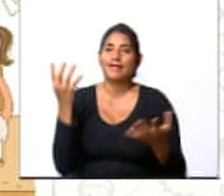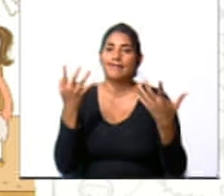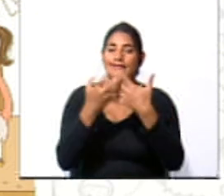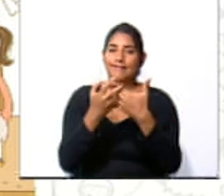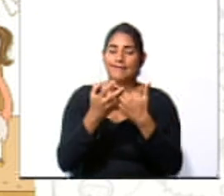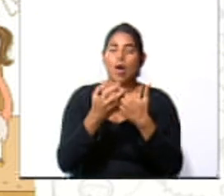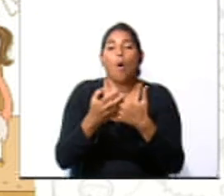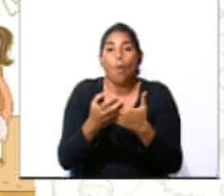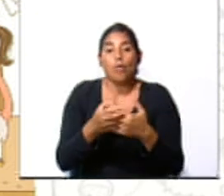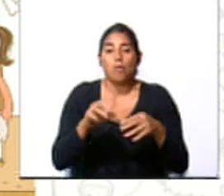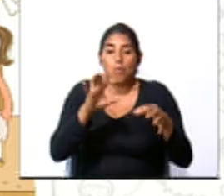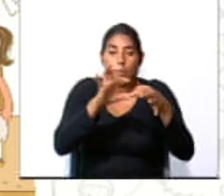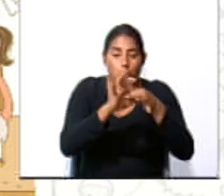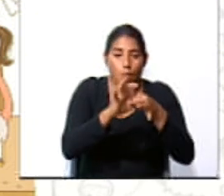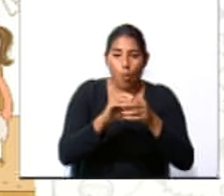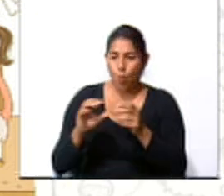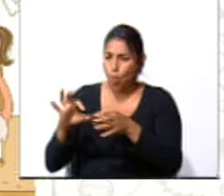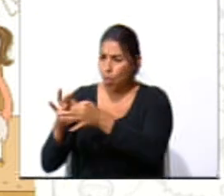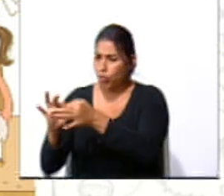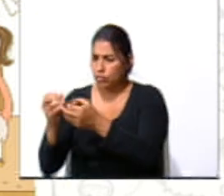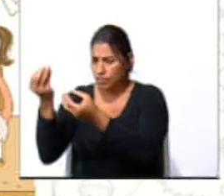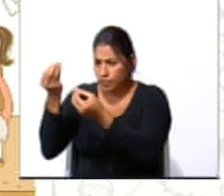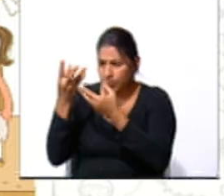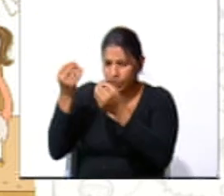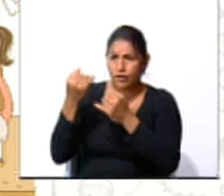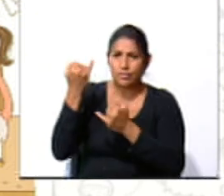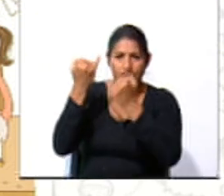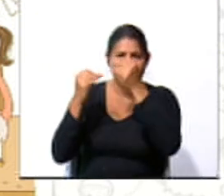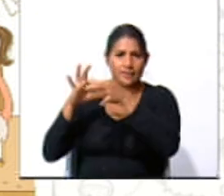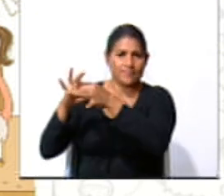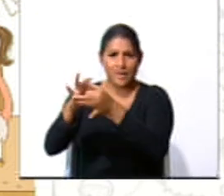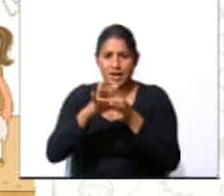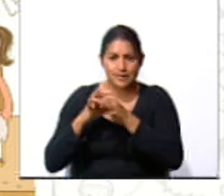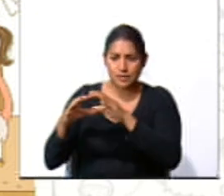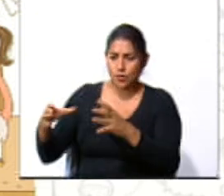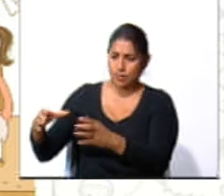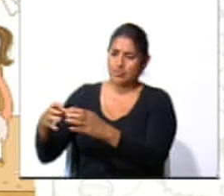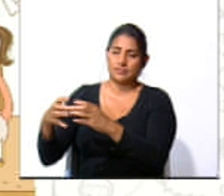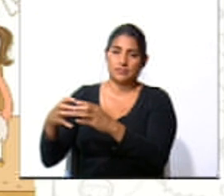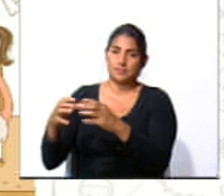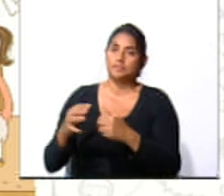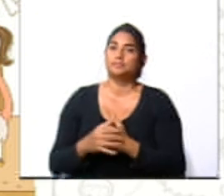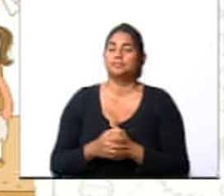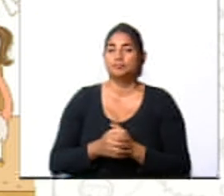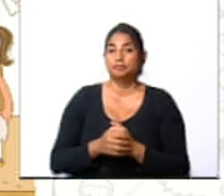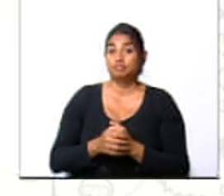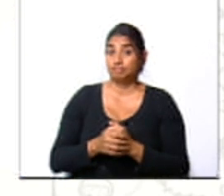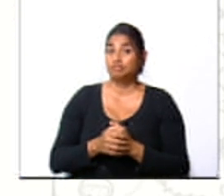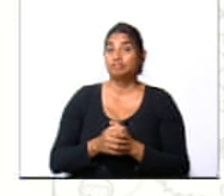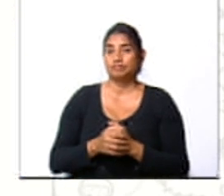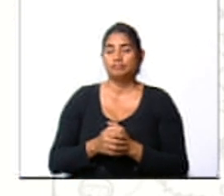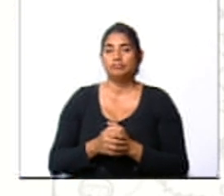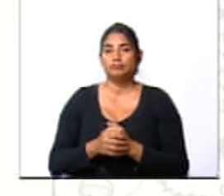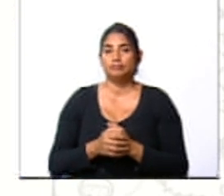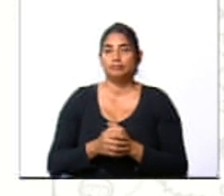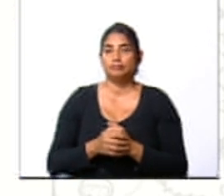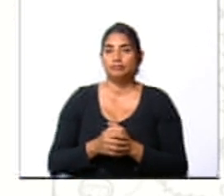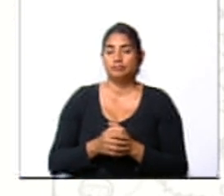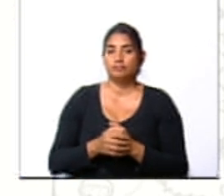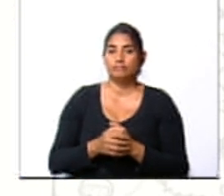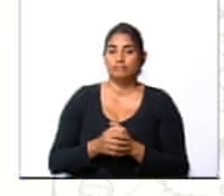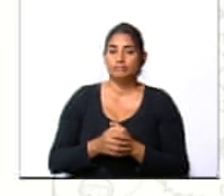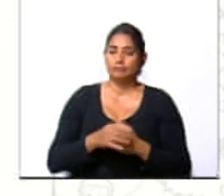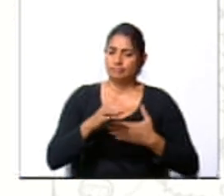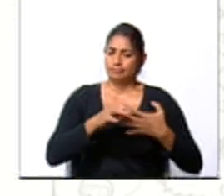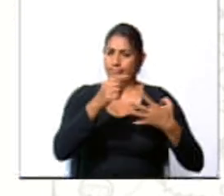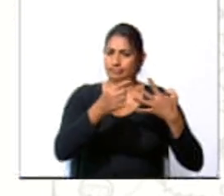sobre un concepto o conjunto de conceptos que están relacionados entre sí. Muy bien, las